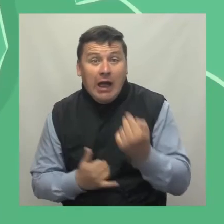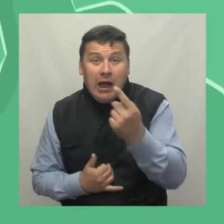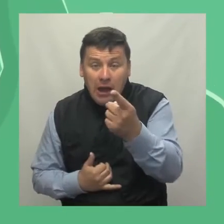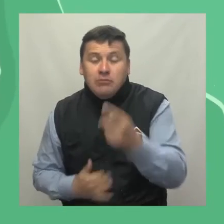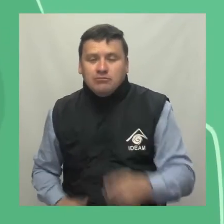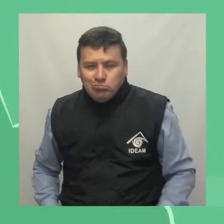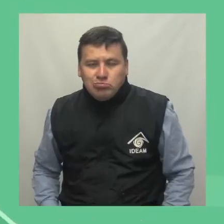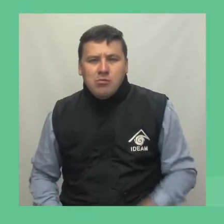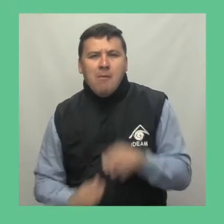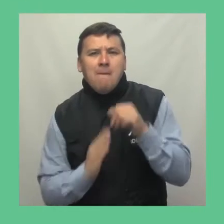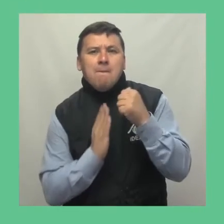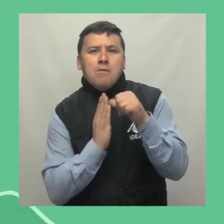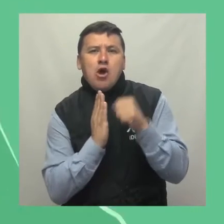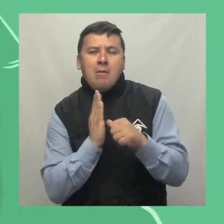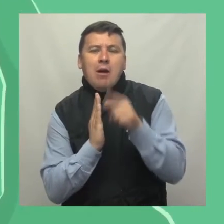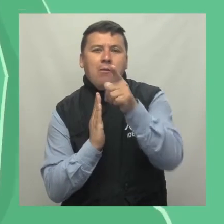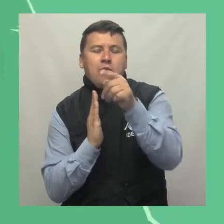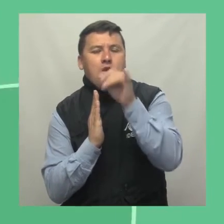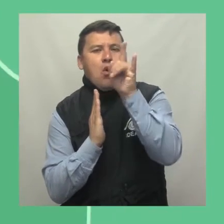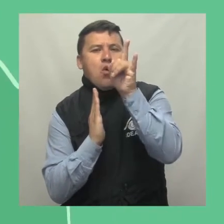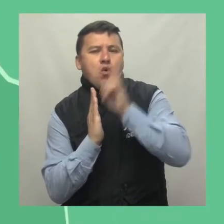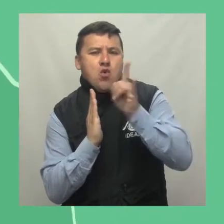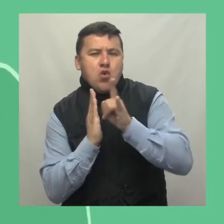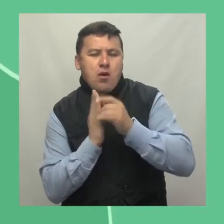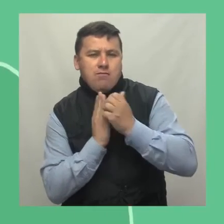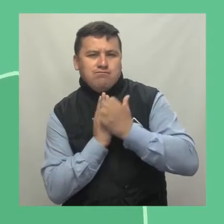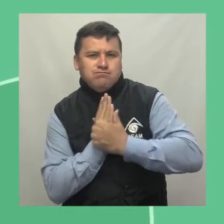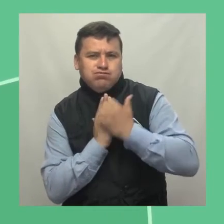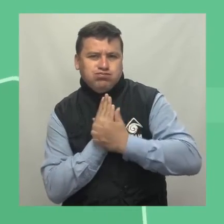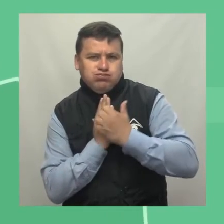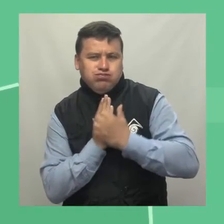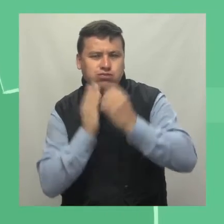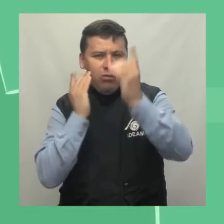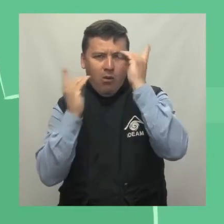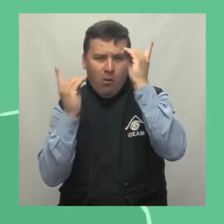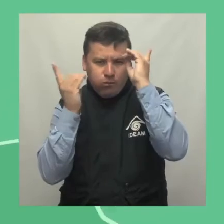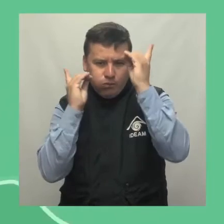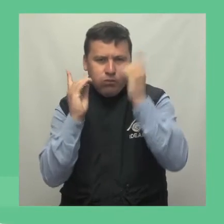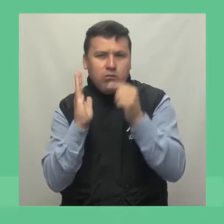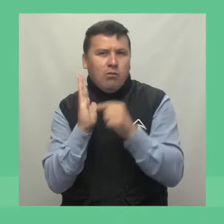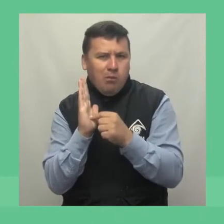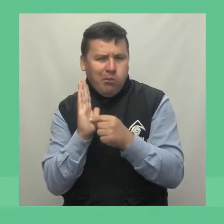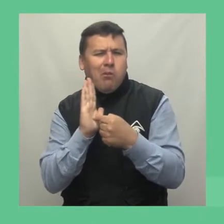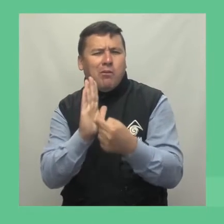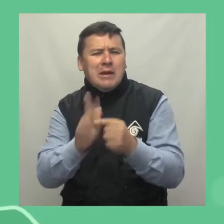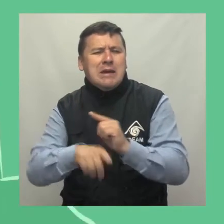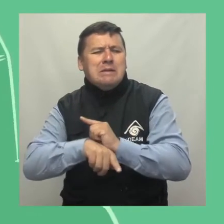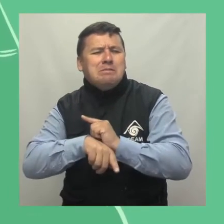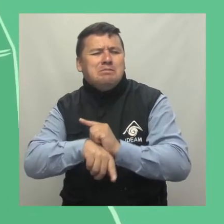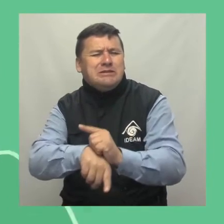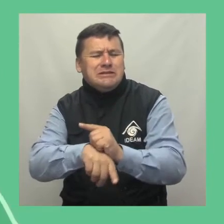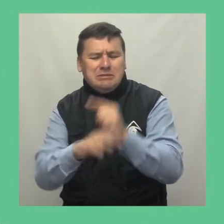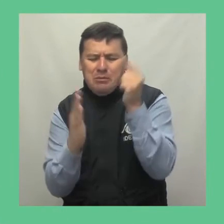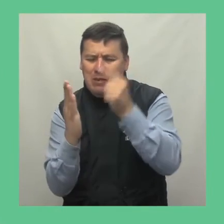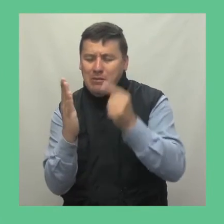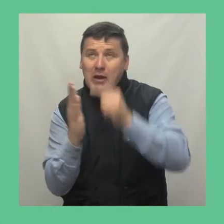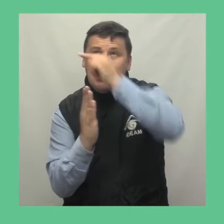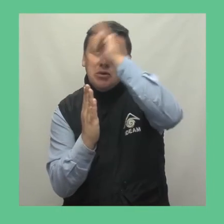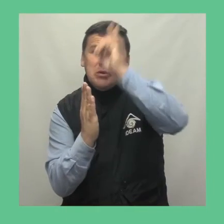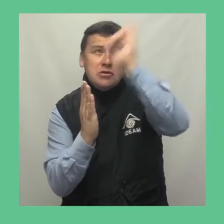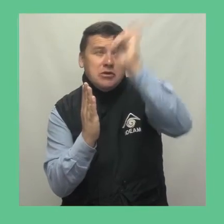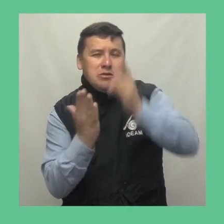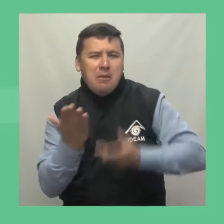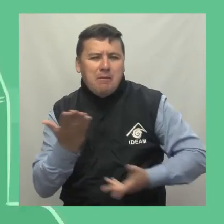informado al instante Descarga nuestra aplicación Mi Pronóstico Desde Google Play o App Store Información en tiempo real, detallada,